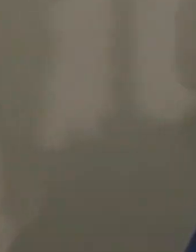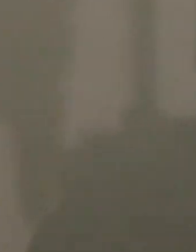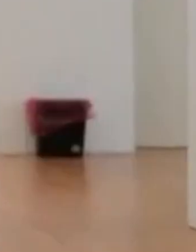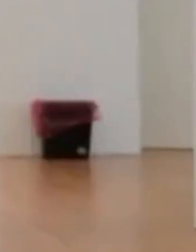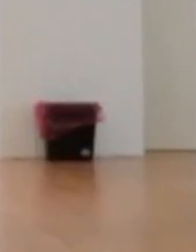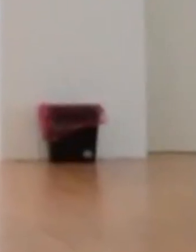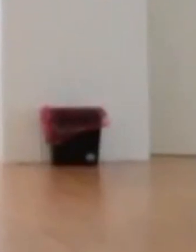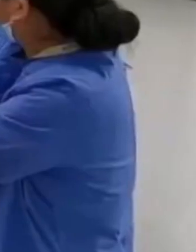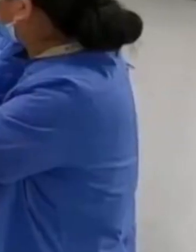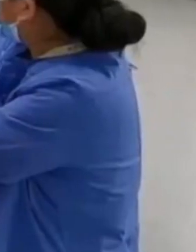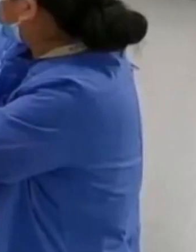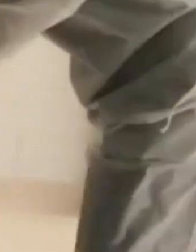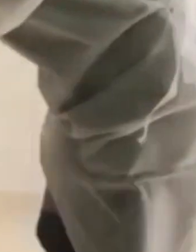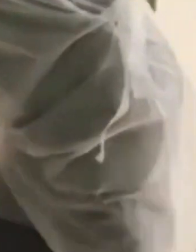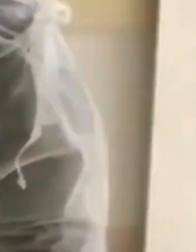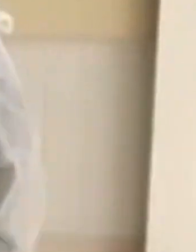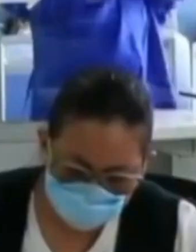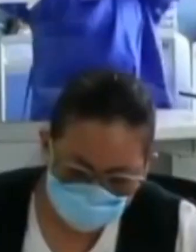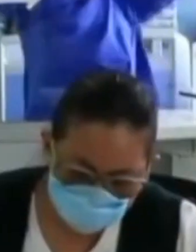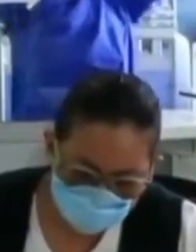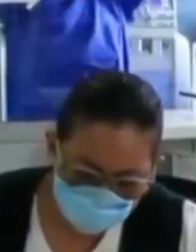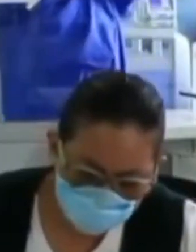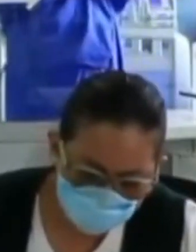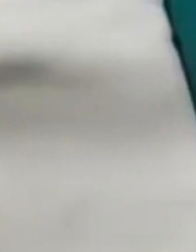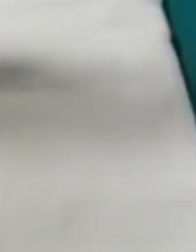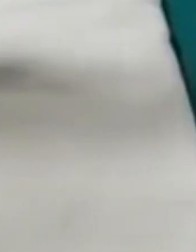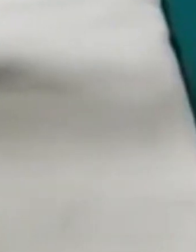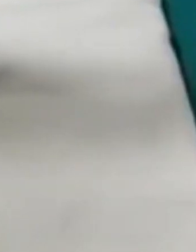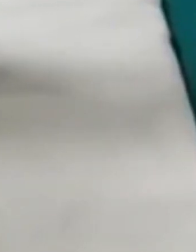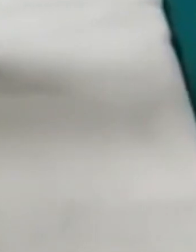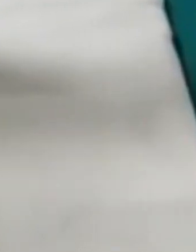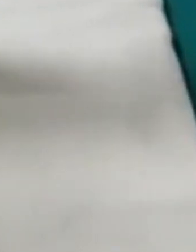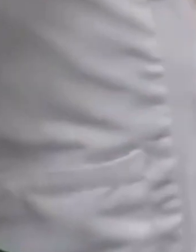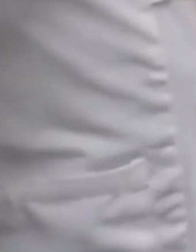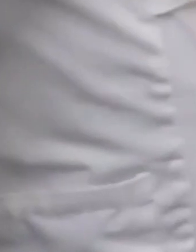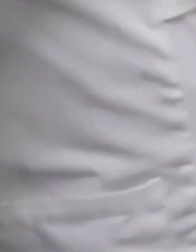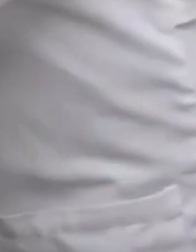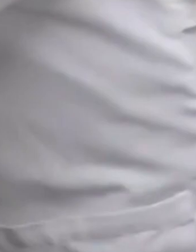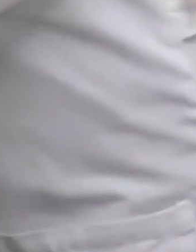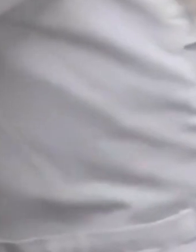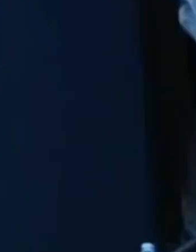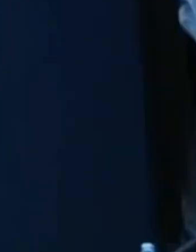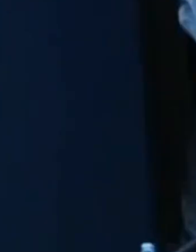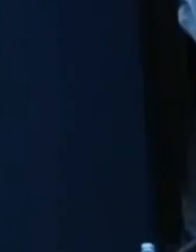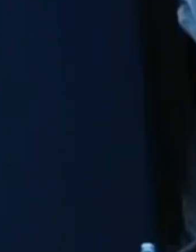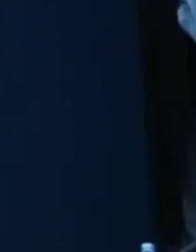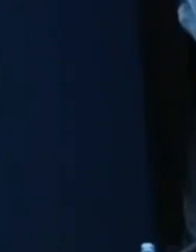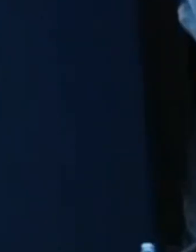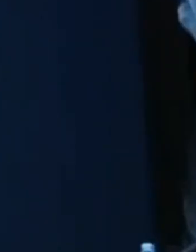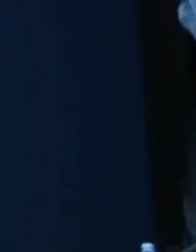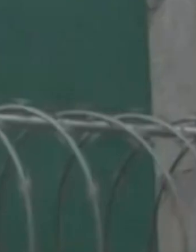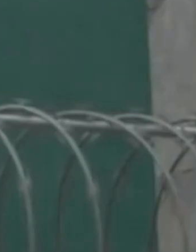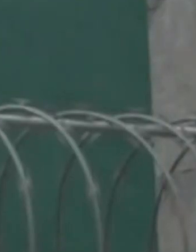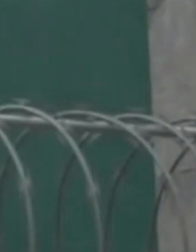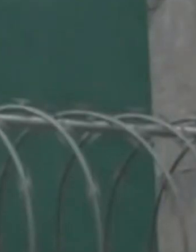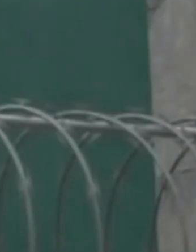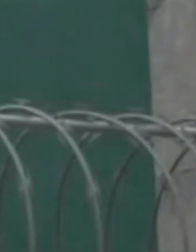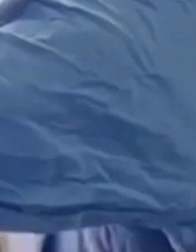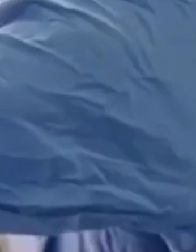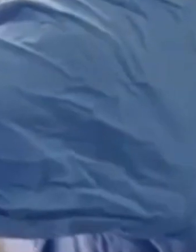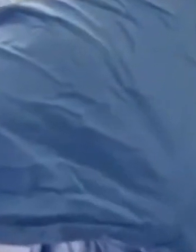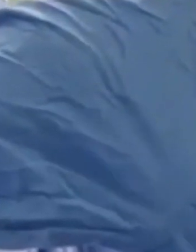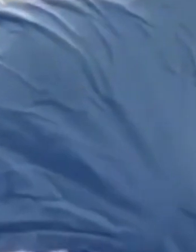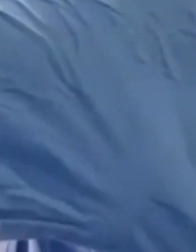A partir del mes de septiembre se comenzarán a izar banderas blancas en 11 mil centros de salud